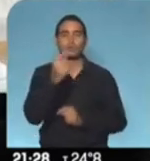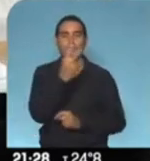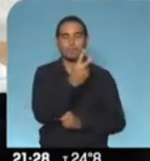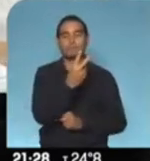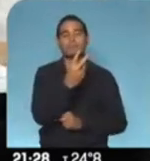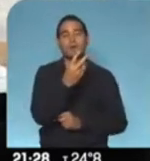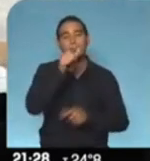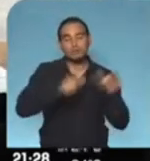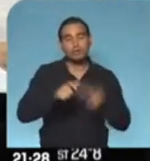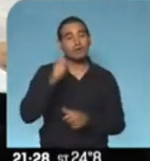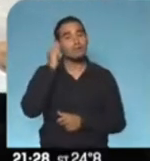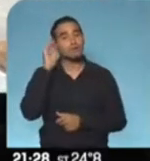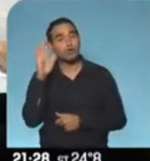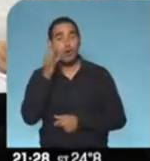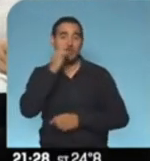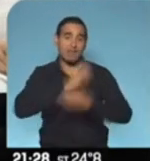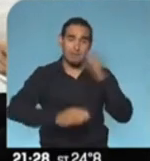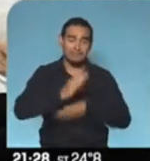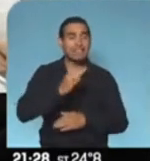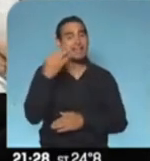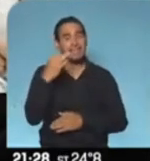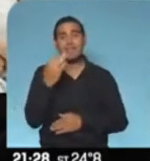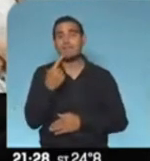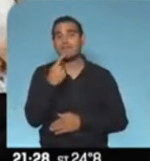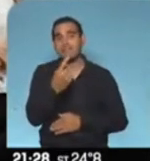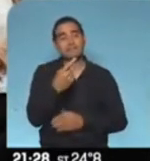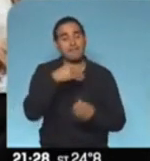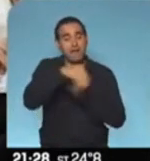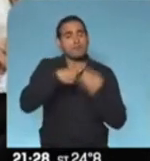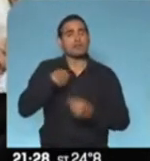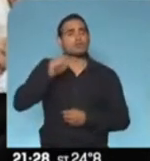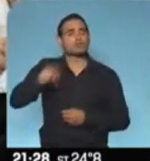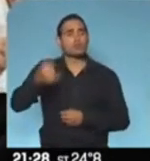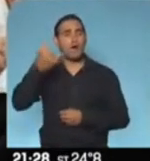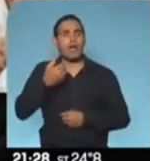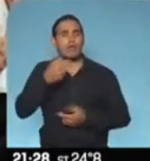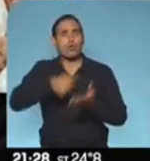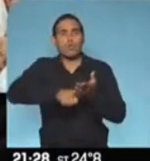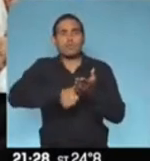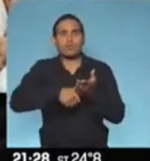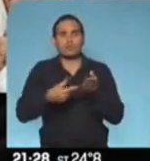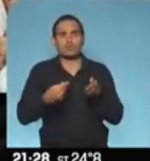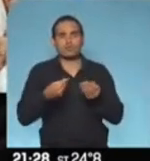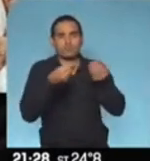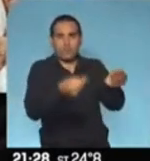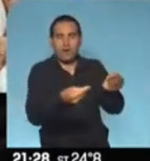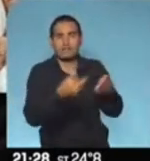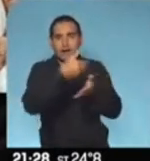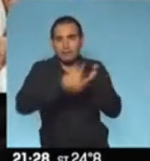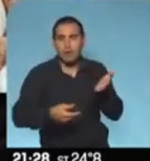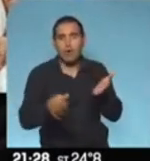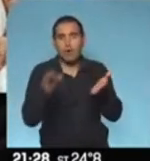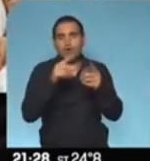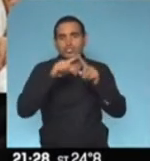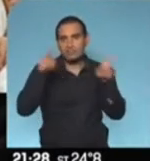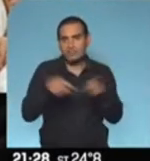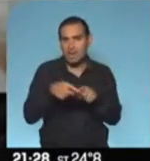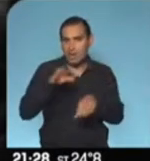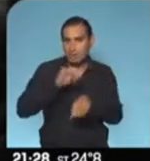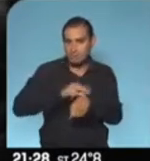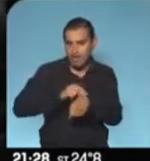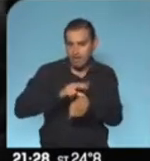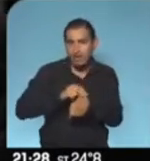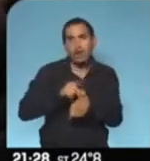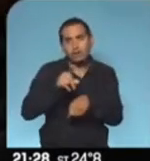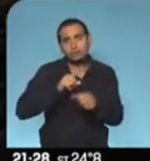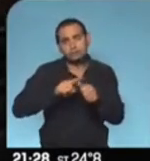mayores o discapacitadas deben acreditar cuidados o parentesco con documentación sobre vínculo, edad de la persona o certificado médico. Estas son algunas